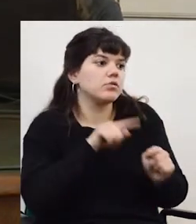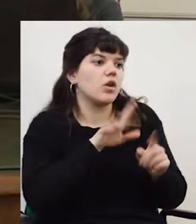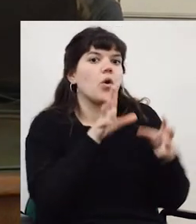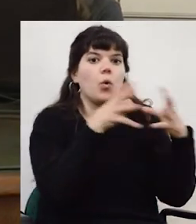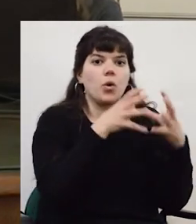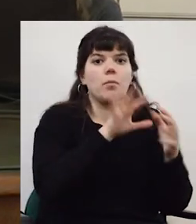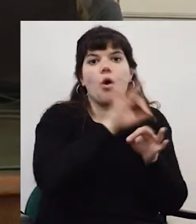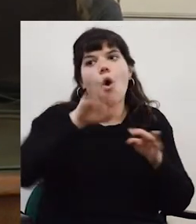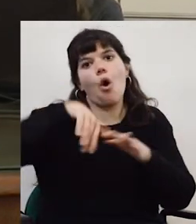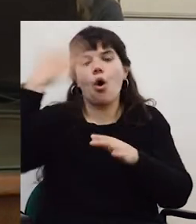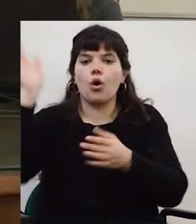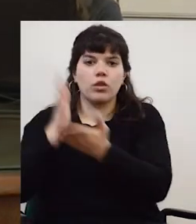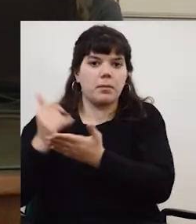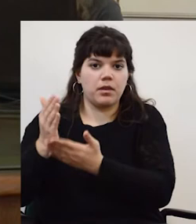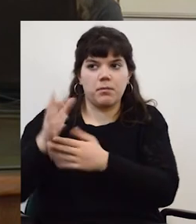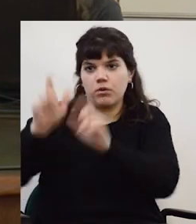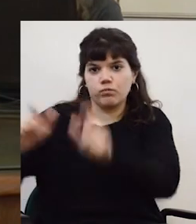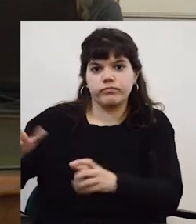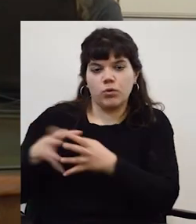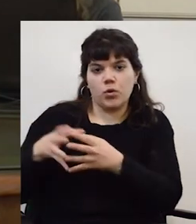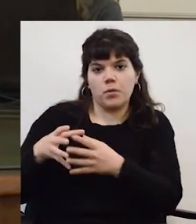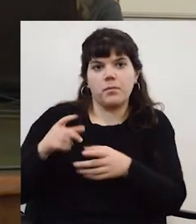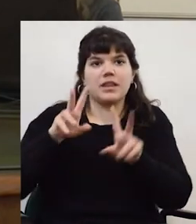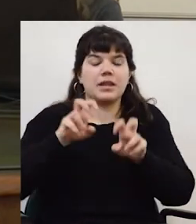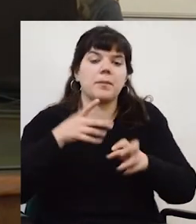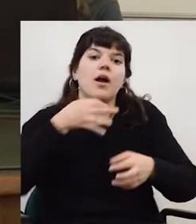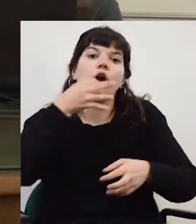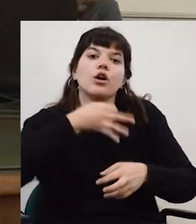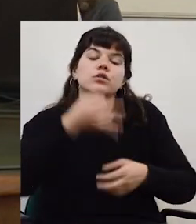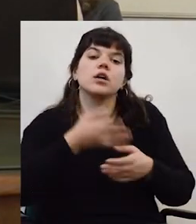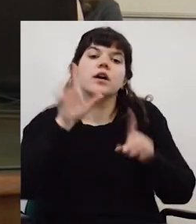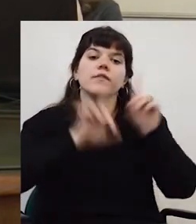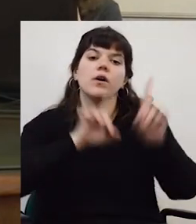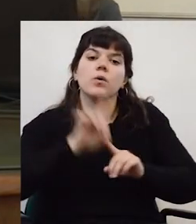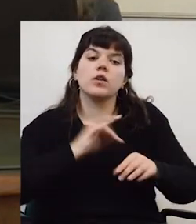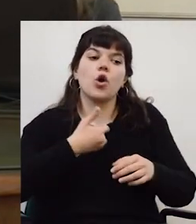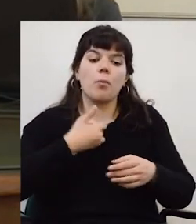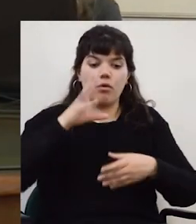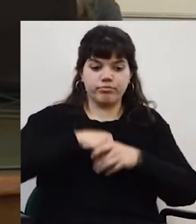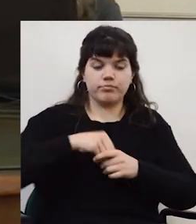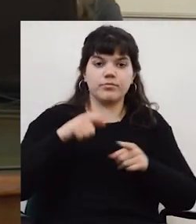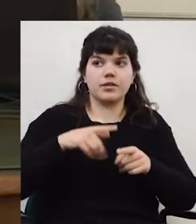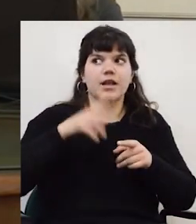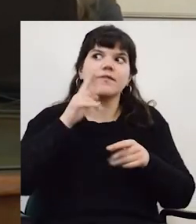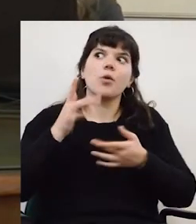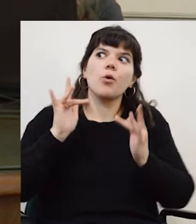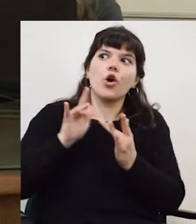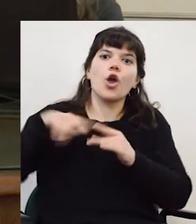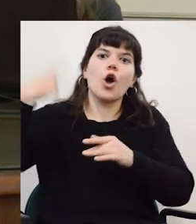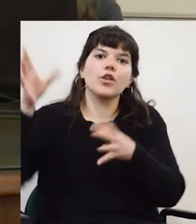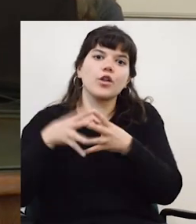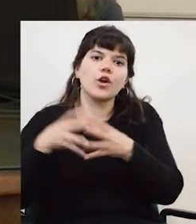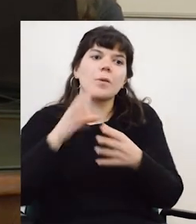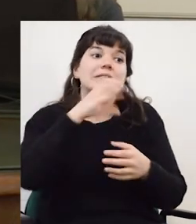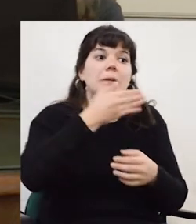grupo con respecto al resto del departamento en el consejo de la facultad como se porta el departamento con los otros departamentos en el CDC